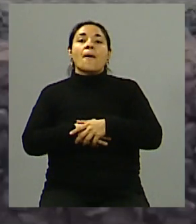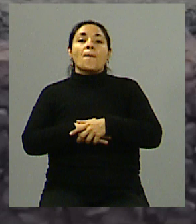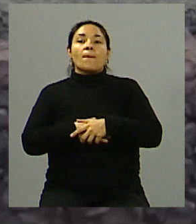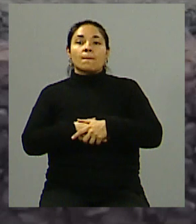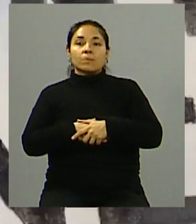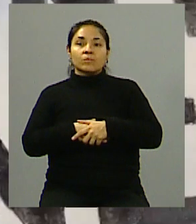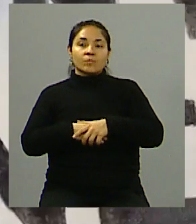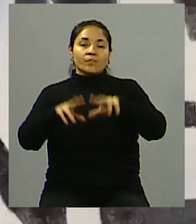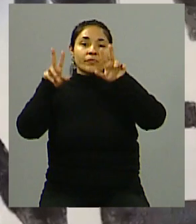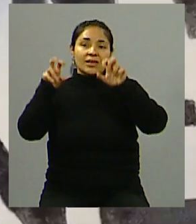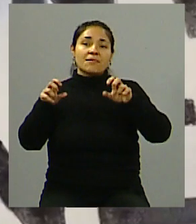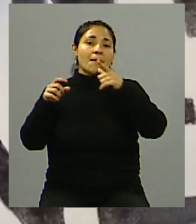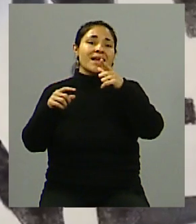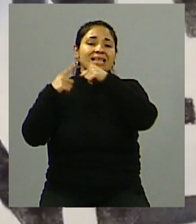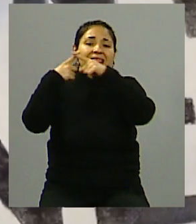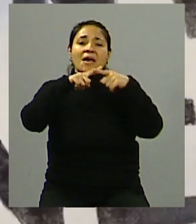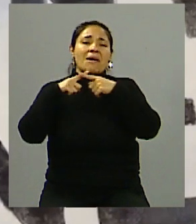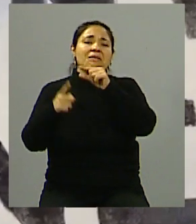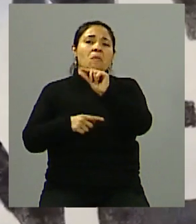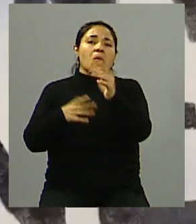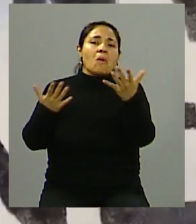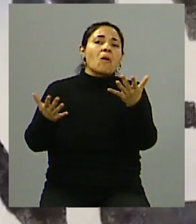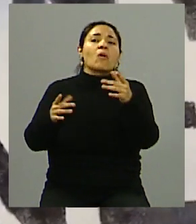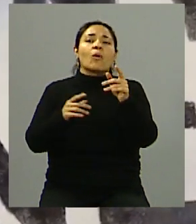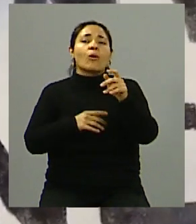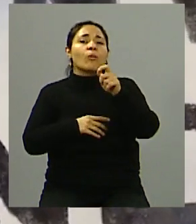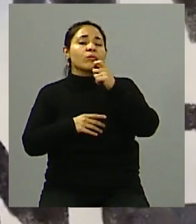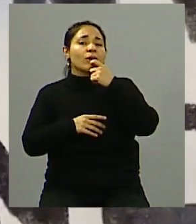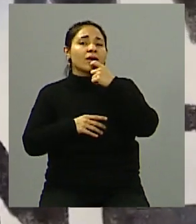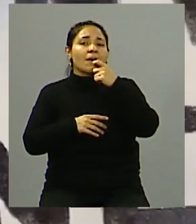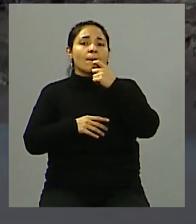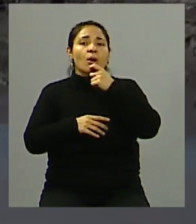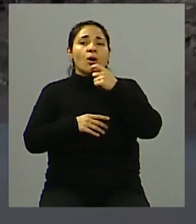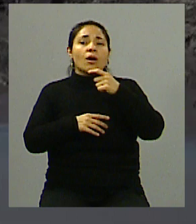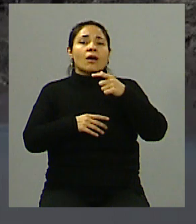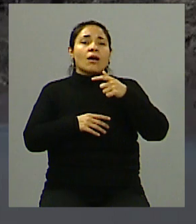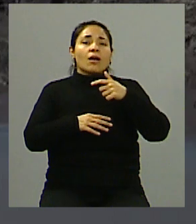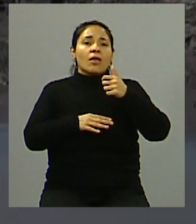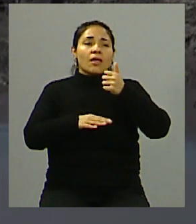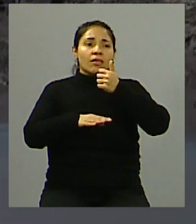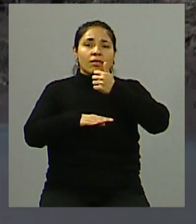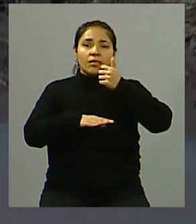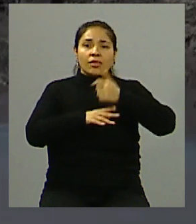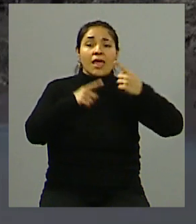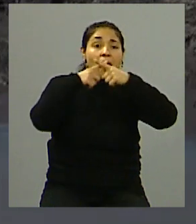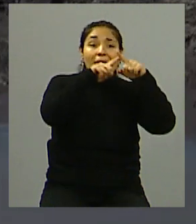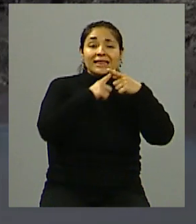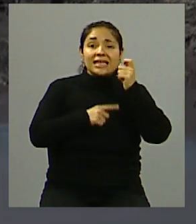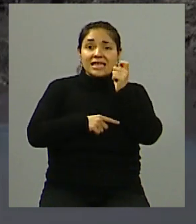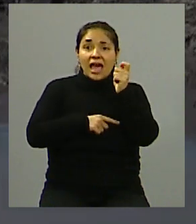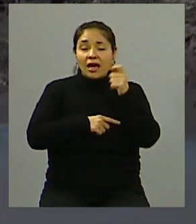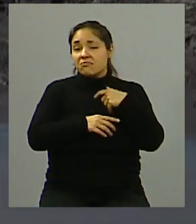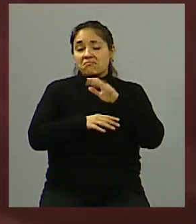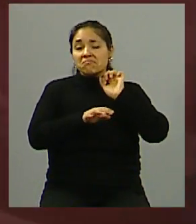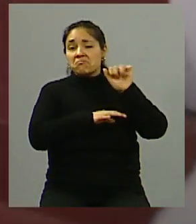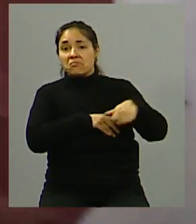de estos temas como que se discute poco o quienes los plantean están en lugares un poco como corridos del centro de la escena, ¿no? Porque siempre hay científicos que